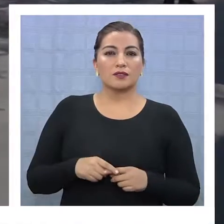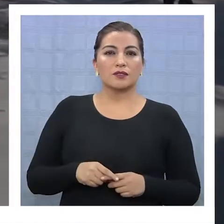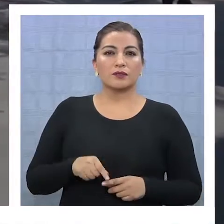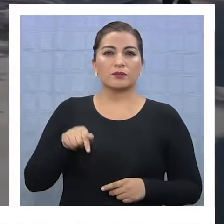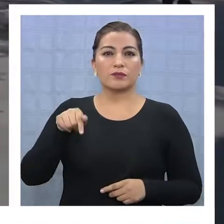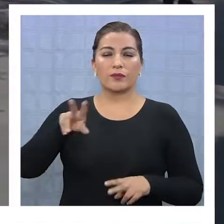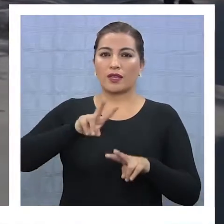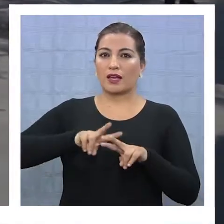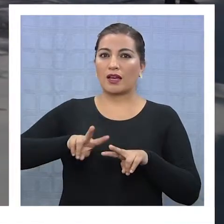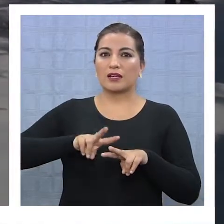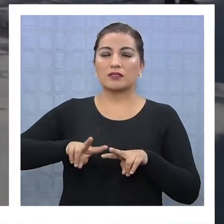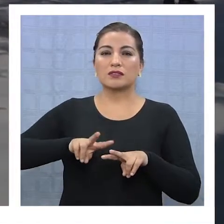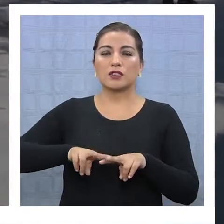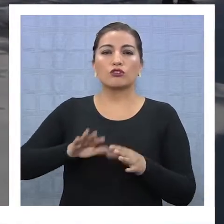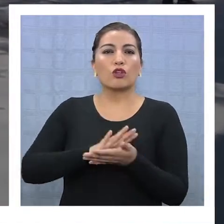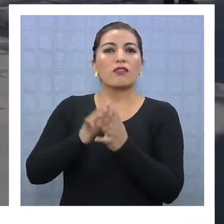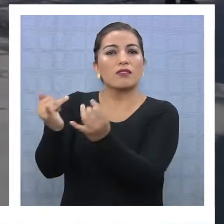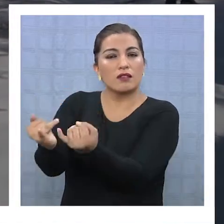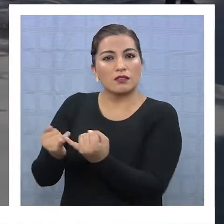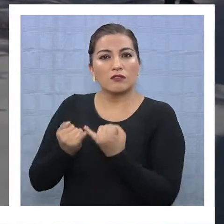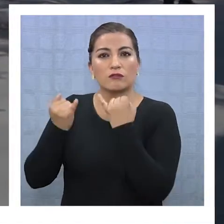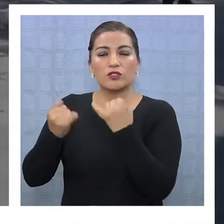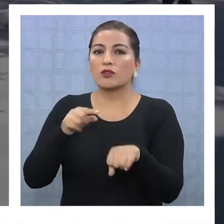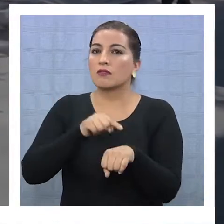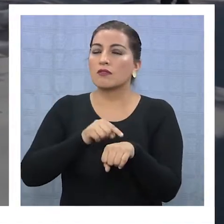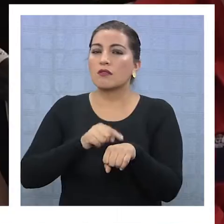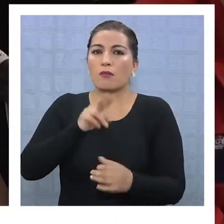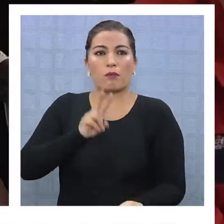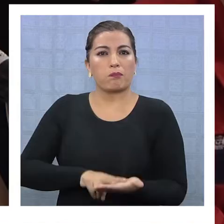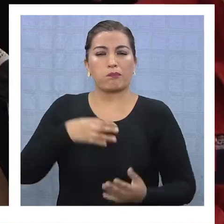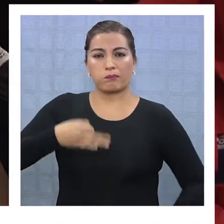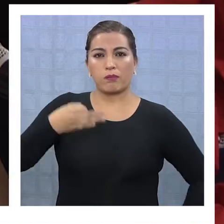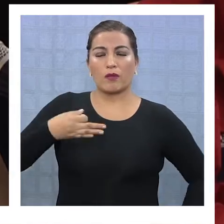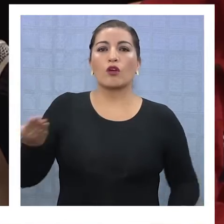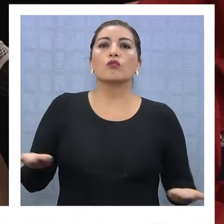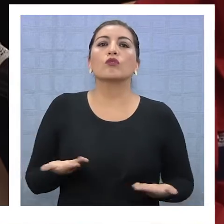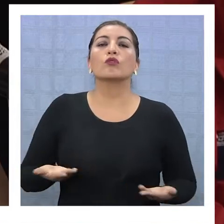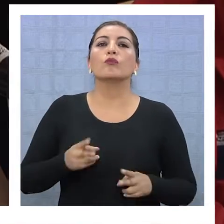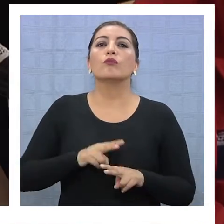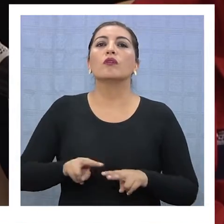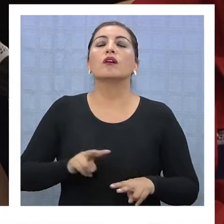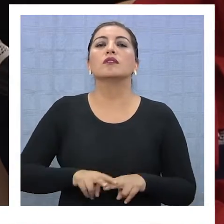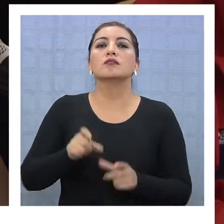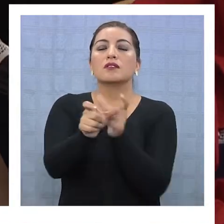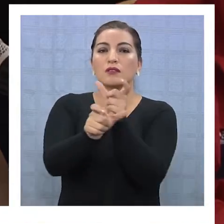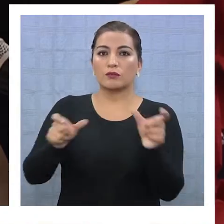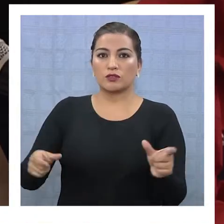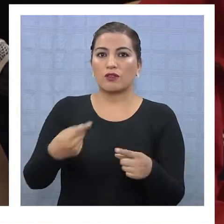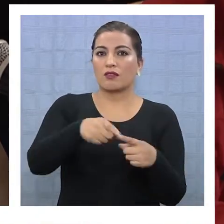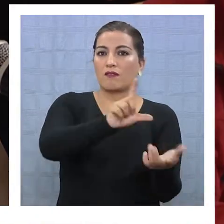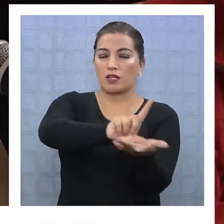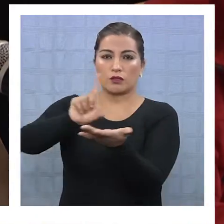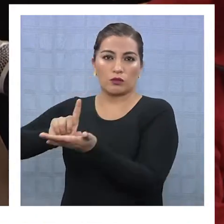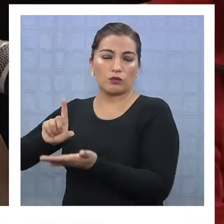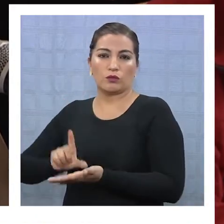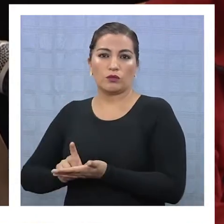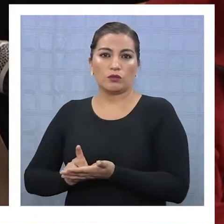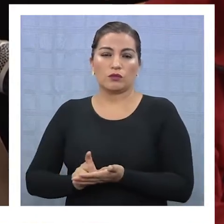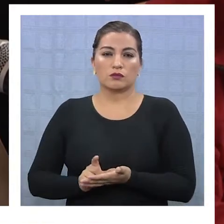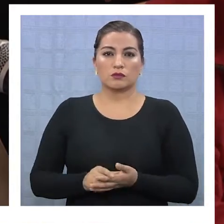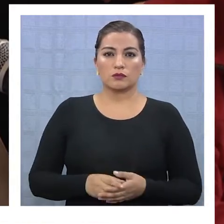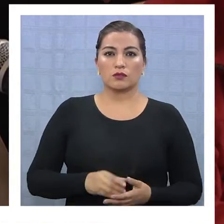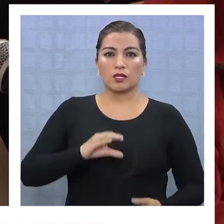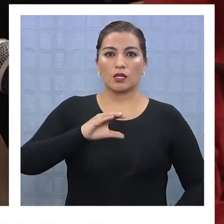poder hacer un levantamiento de la información en tiempo real respecto a cómo se está comportando el delito en los diferentes sectores, los cuadrantes, las